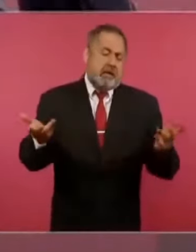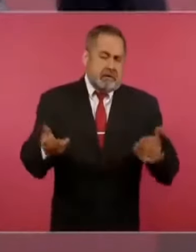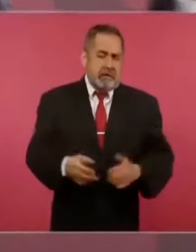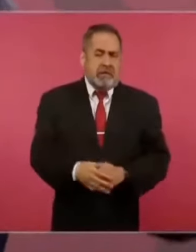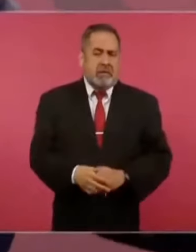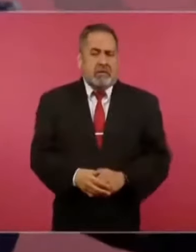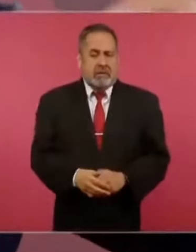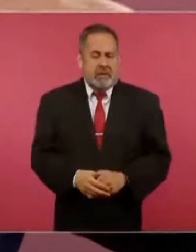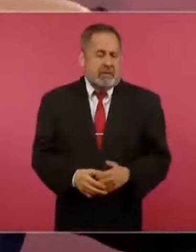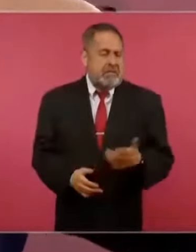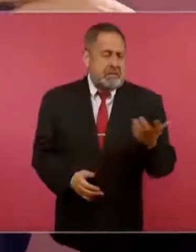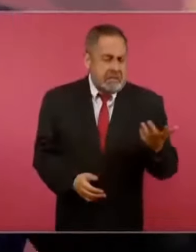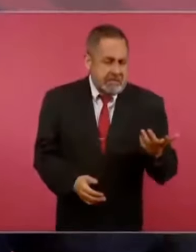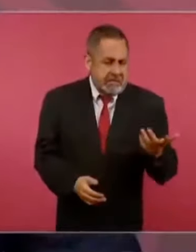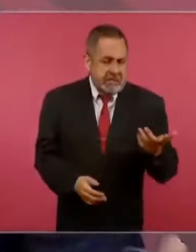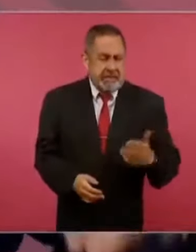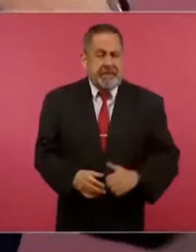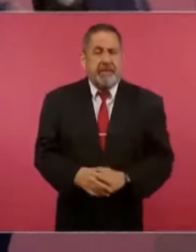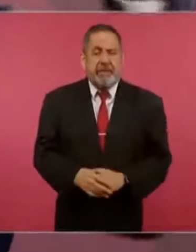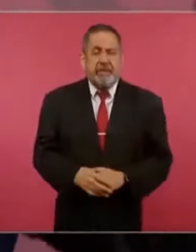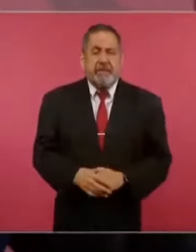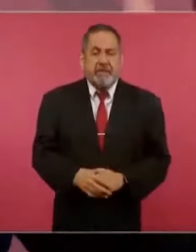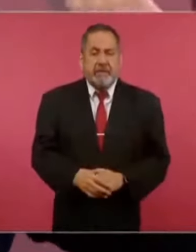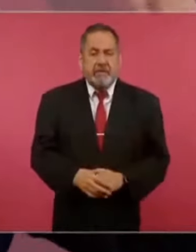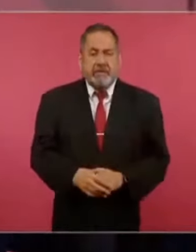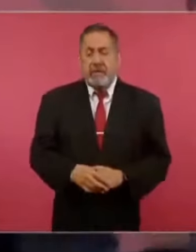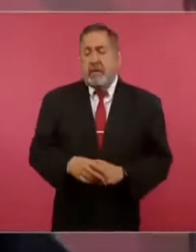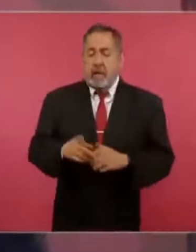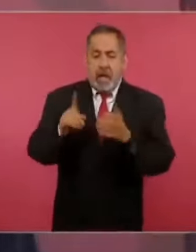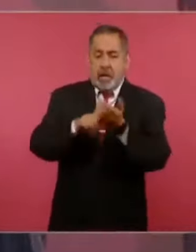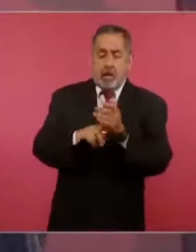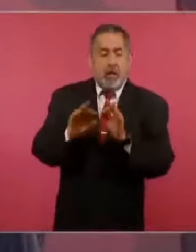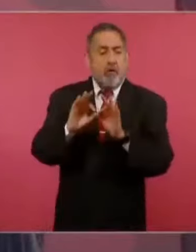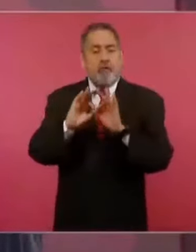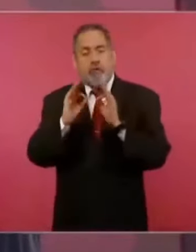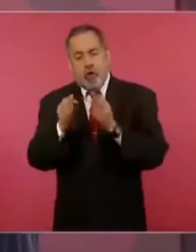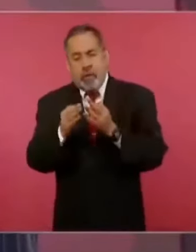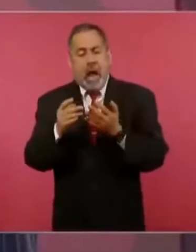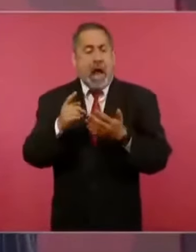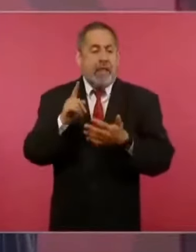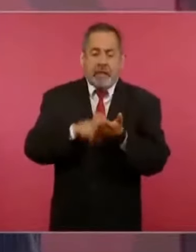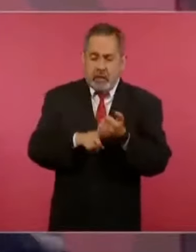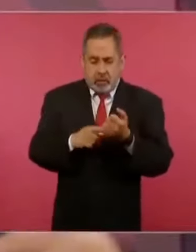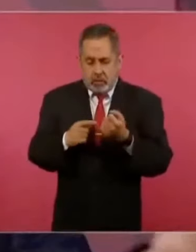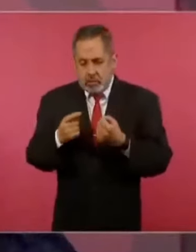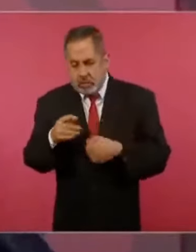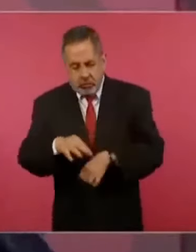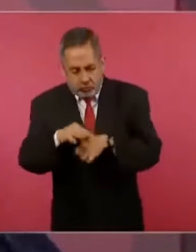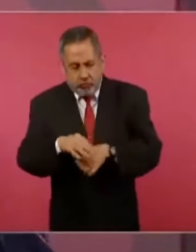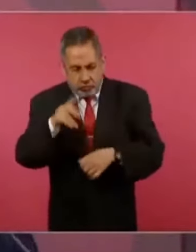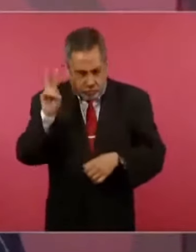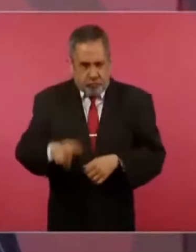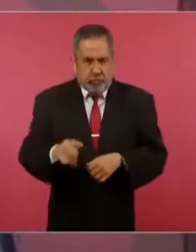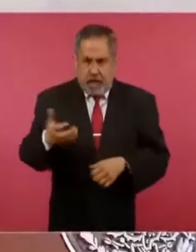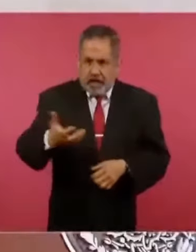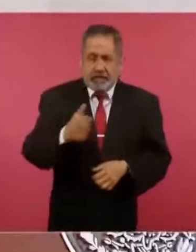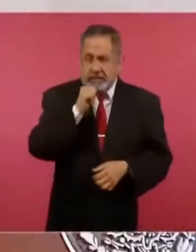todo es forma y no hay fondo,